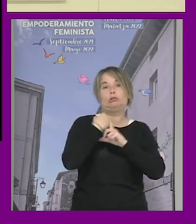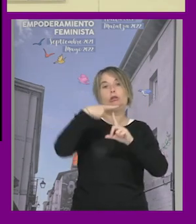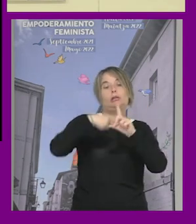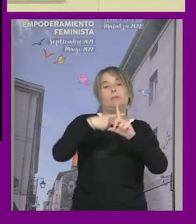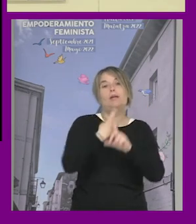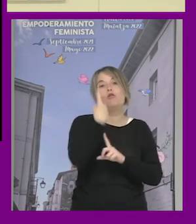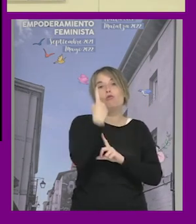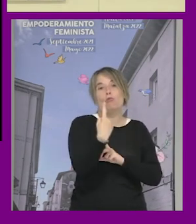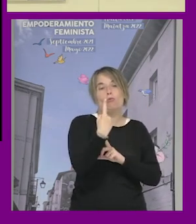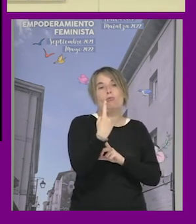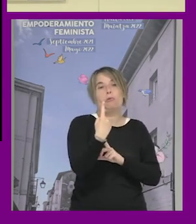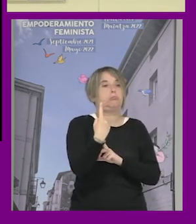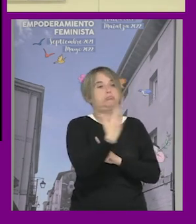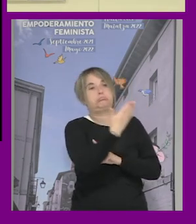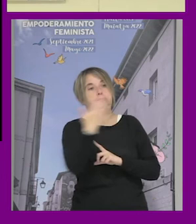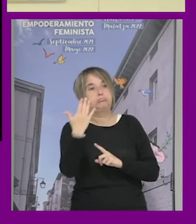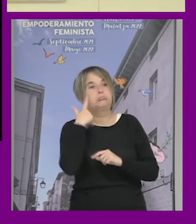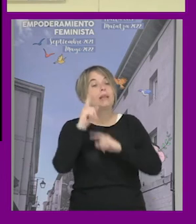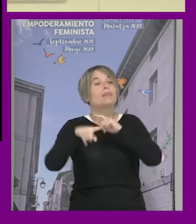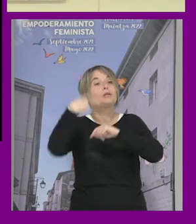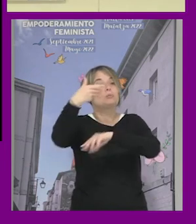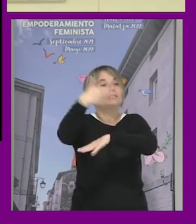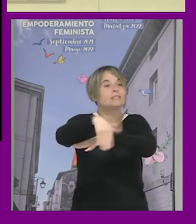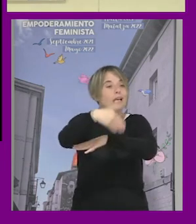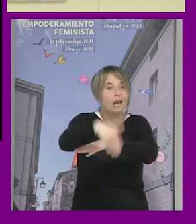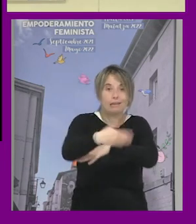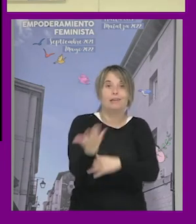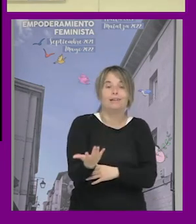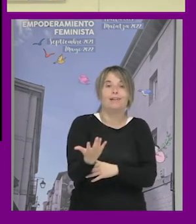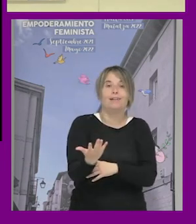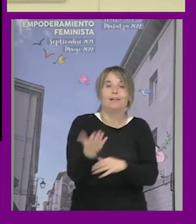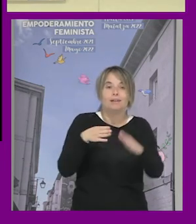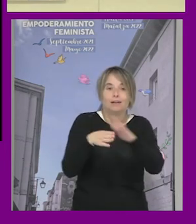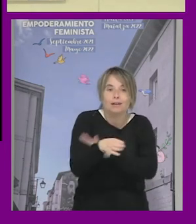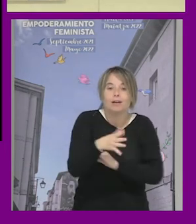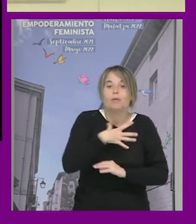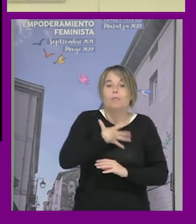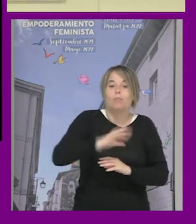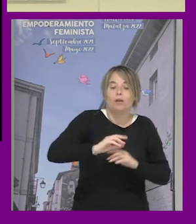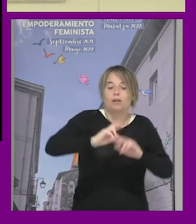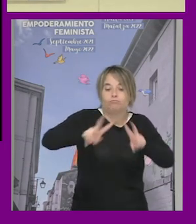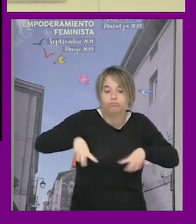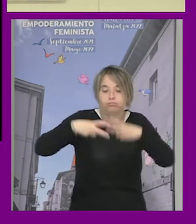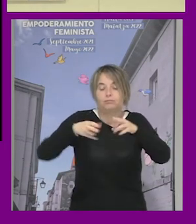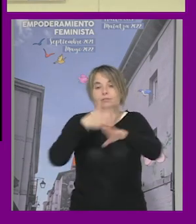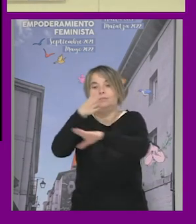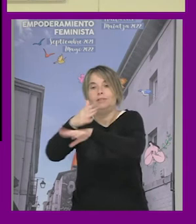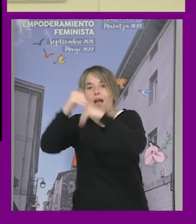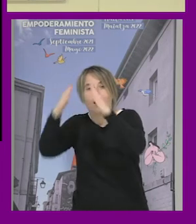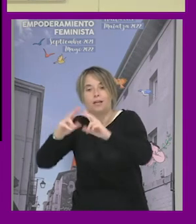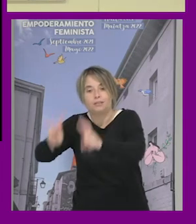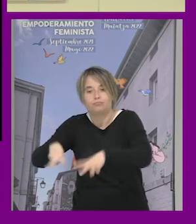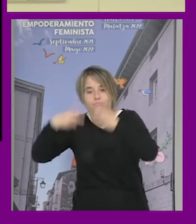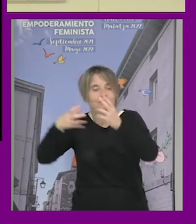las dimensiones que pueden estar en juego son unas cuando salgamos a la calle se rearticulan y cuando vayamos a casa se